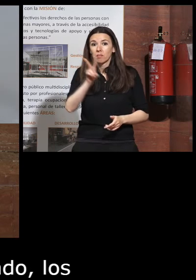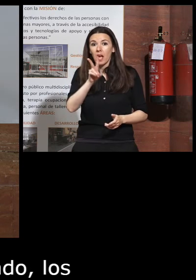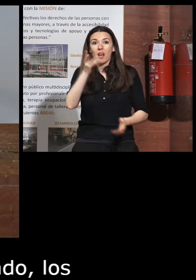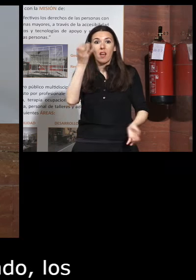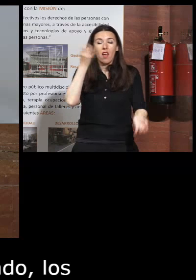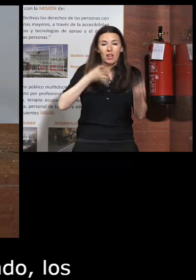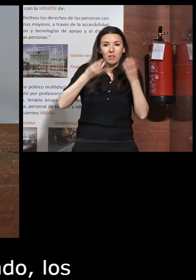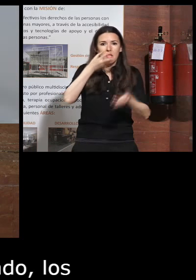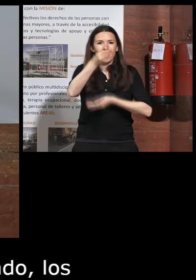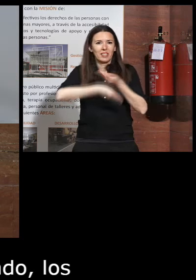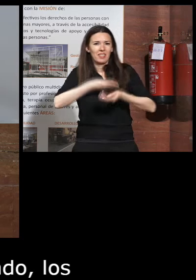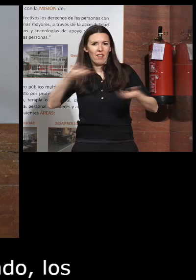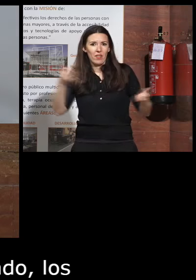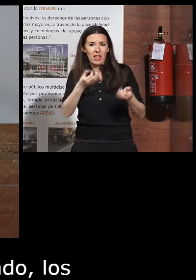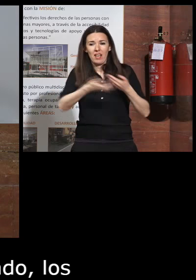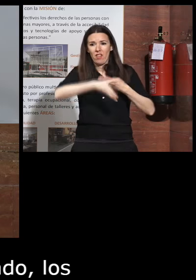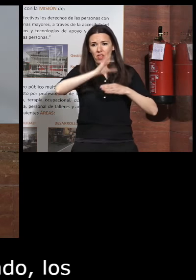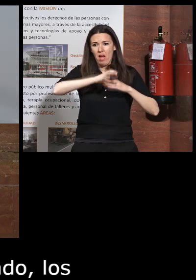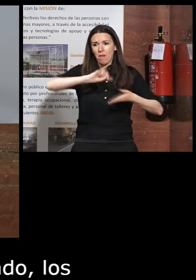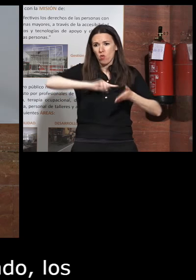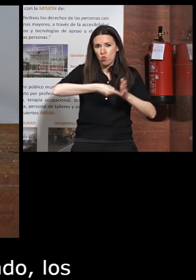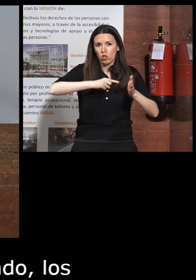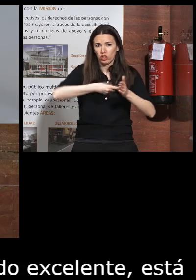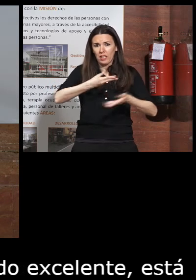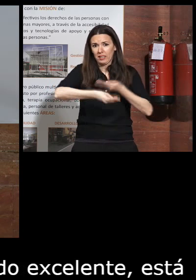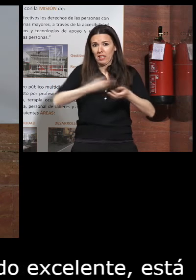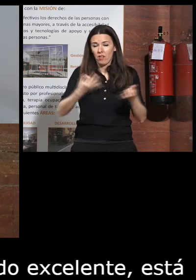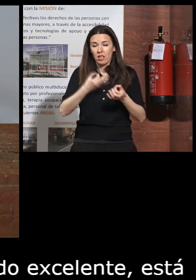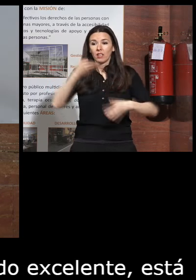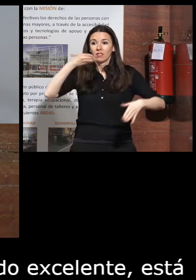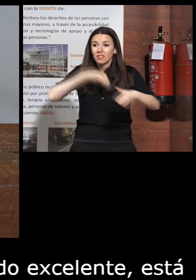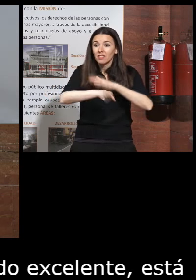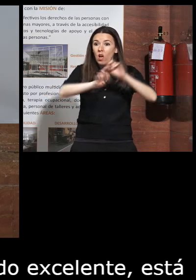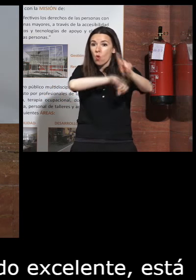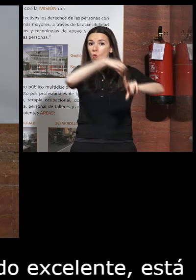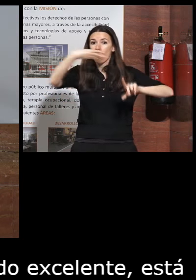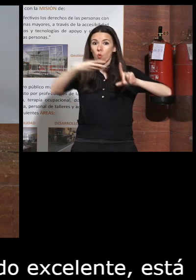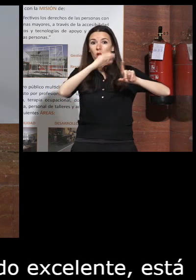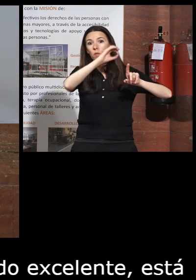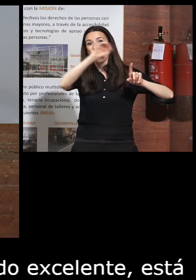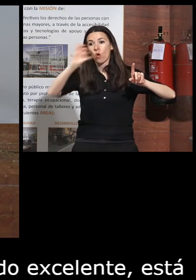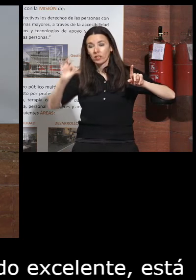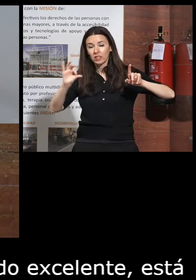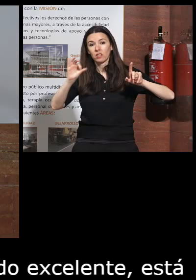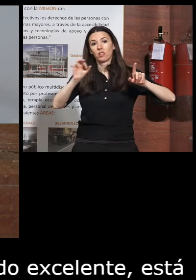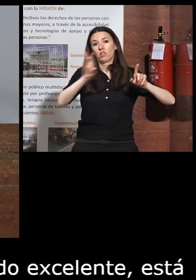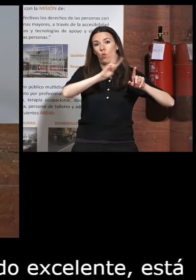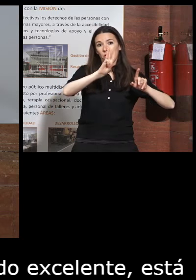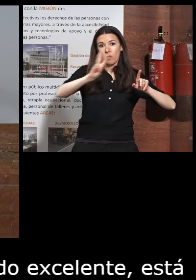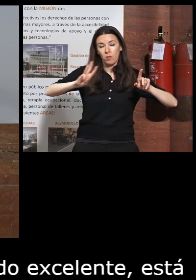actividades lo que se hace etcétera del CEAPAT de Buenos Aires es entrar en la página web de la OIS www